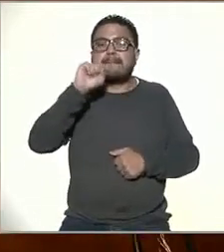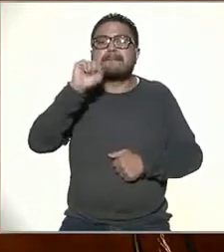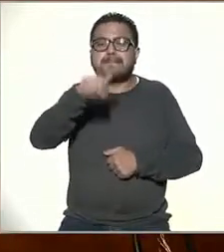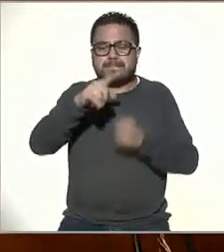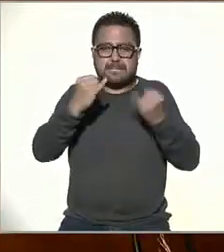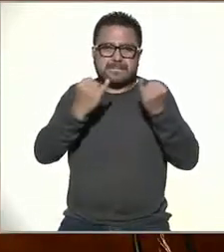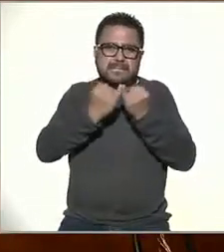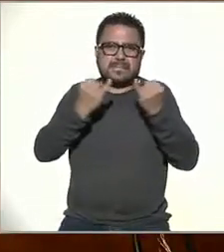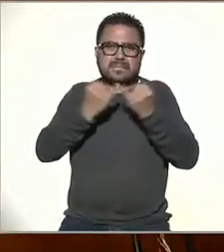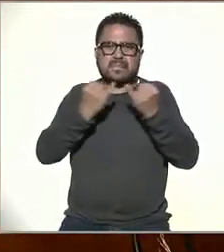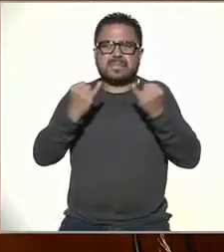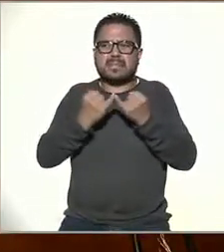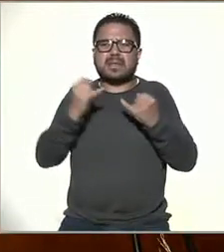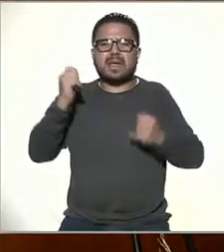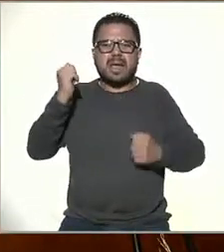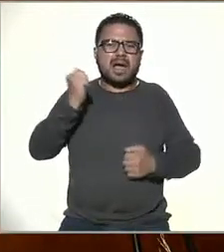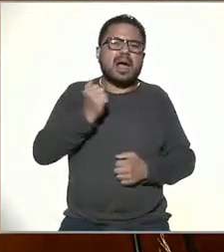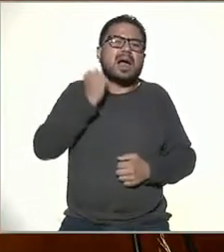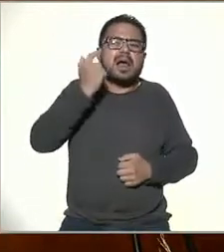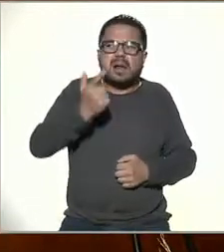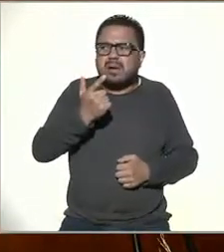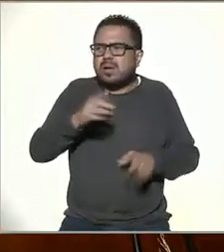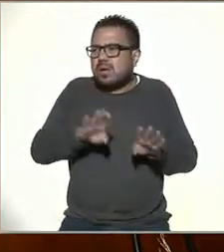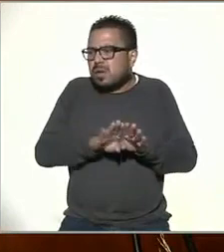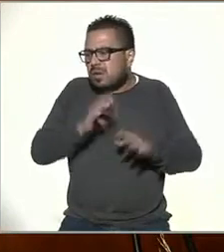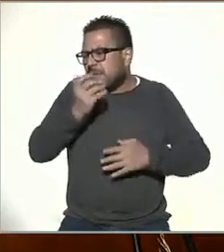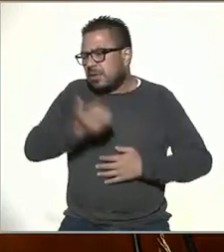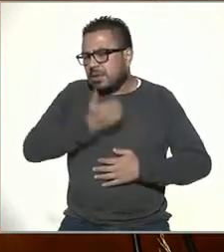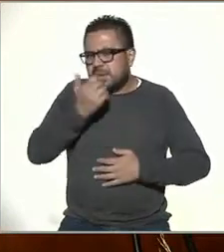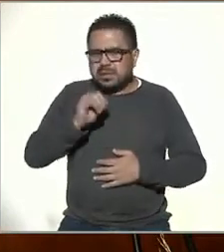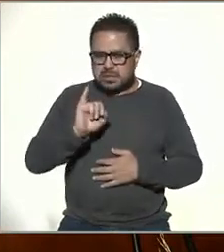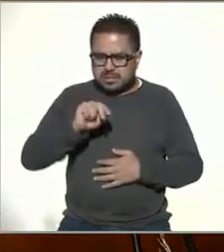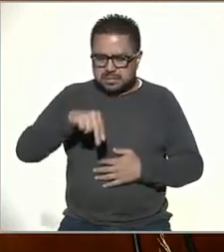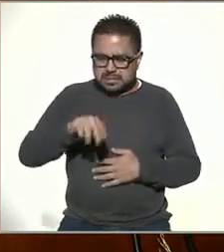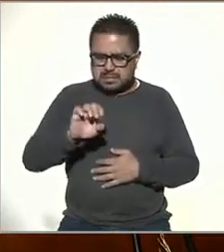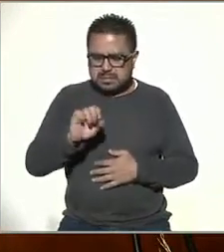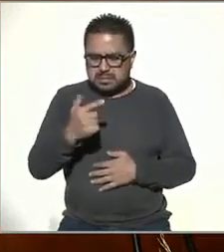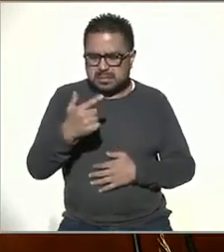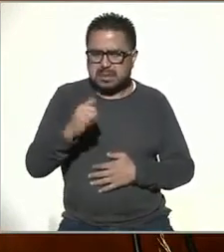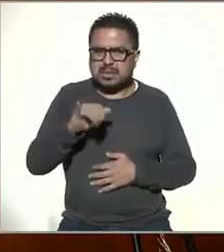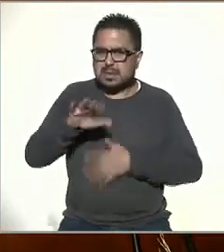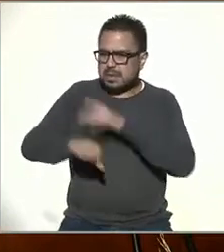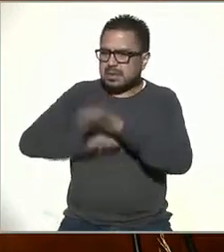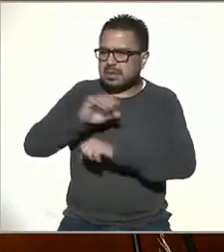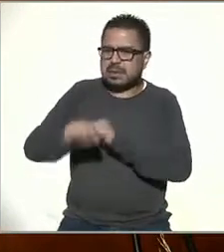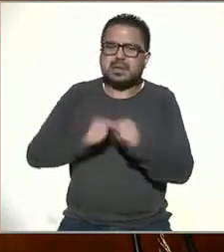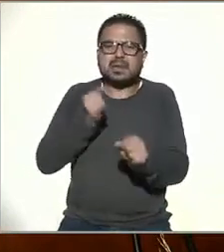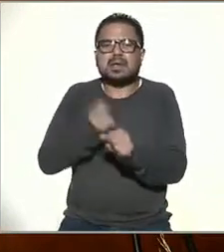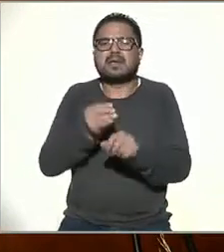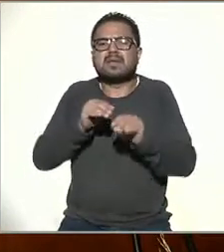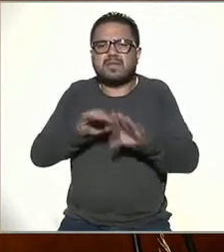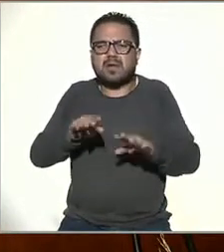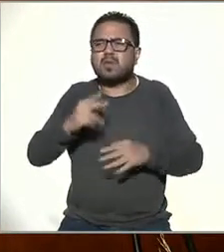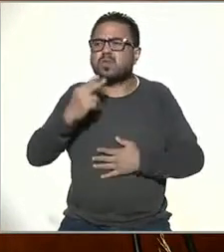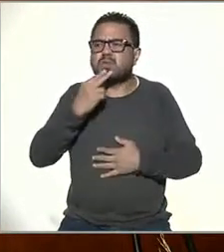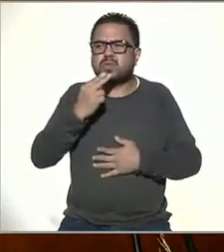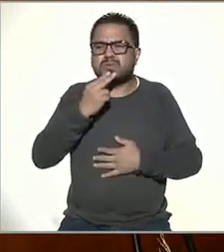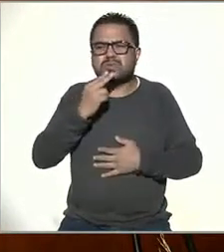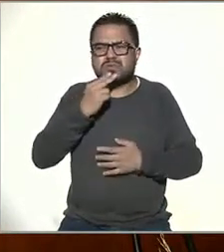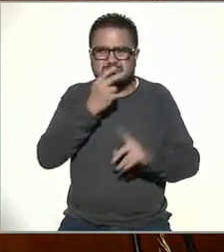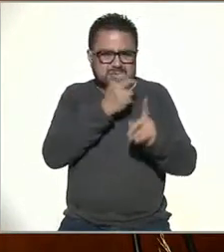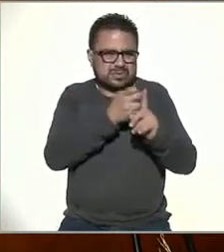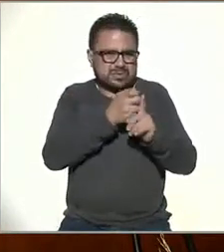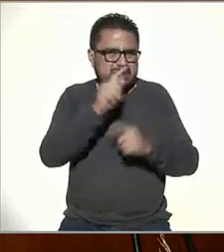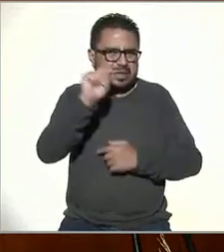algo tan cotidiano como el Inegi, que es captar información, tener datos, el uso de esta